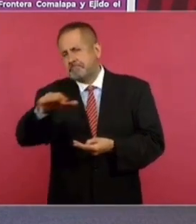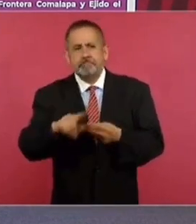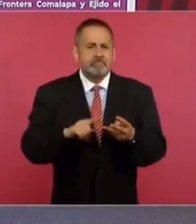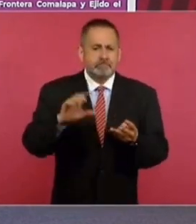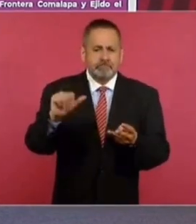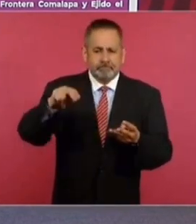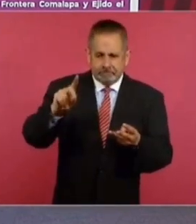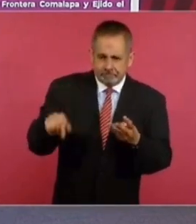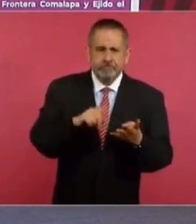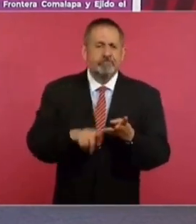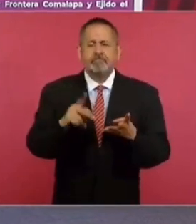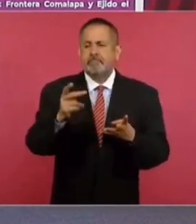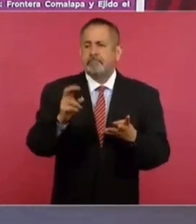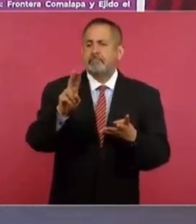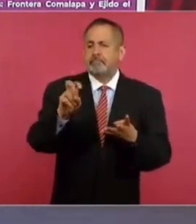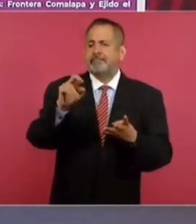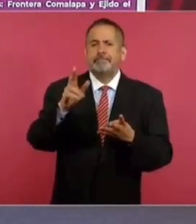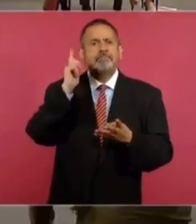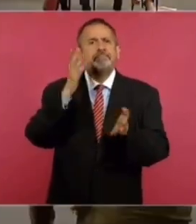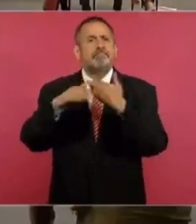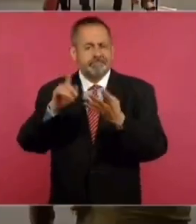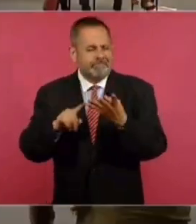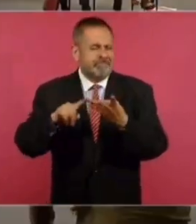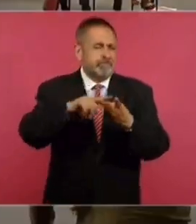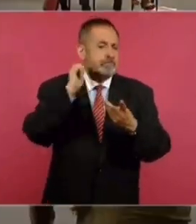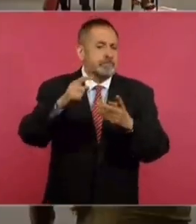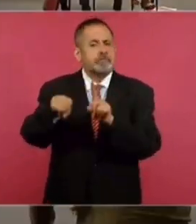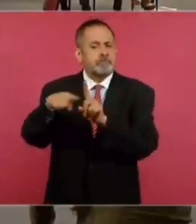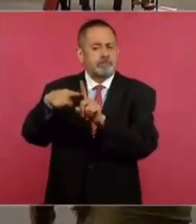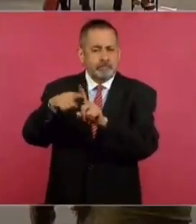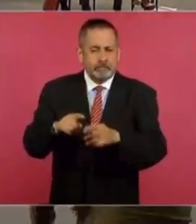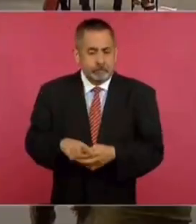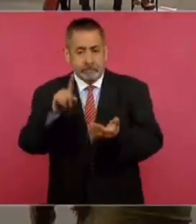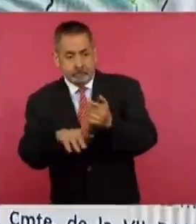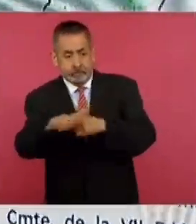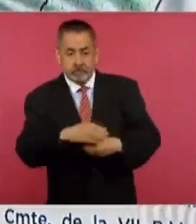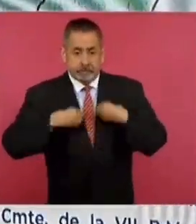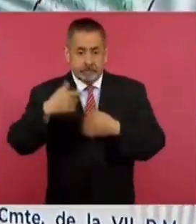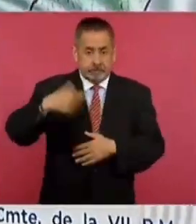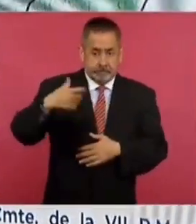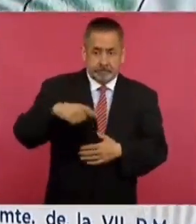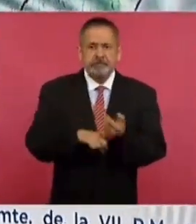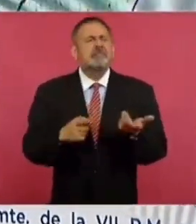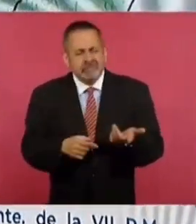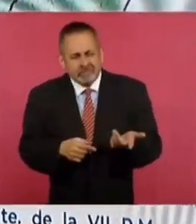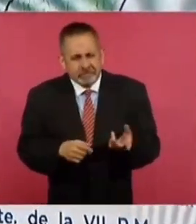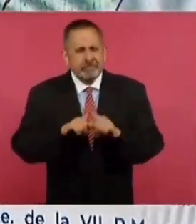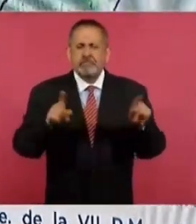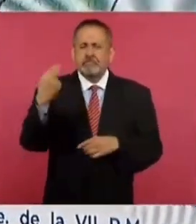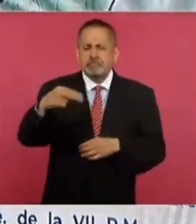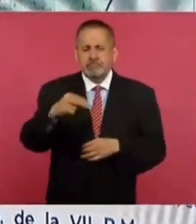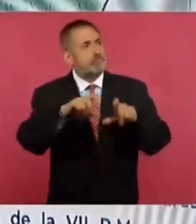Canadá, El Porvenir, donde viven los ricos. Sus nombres